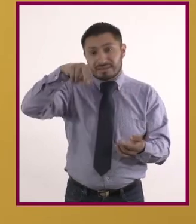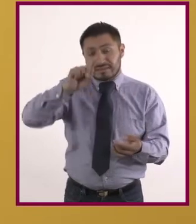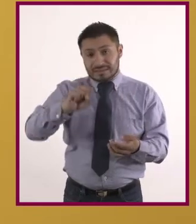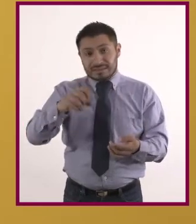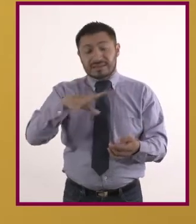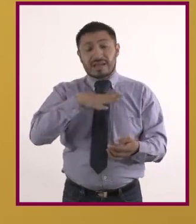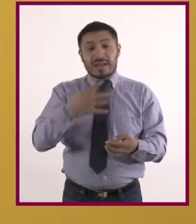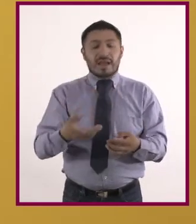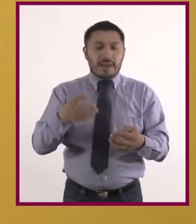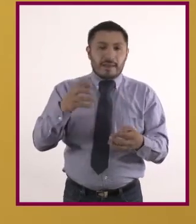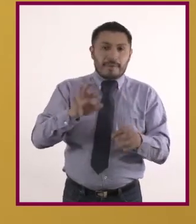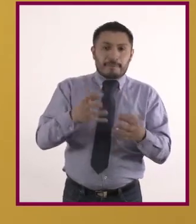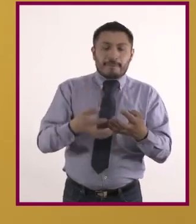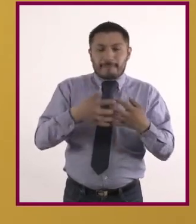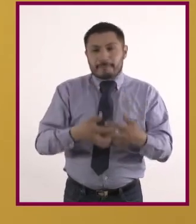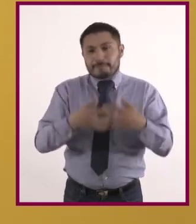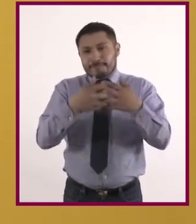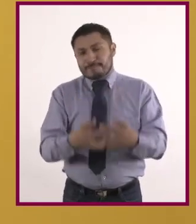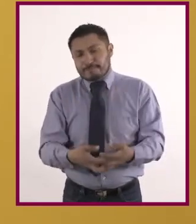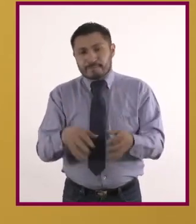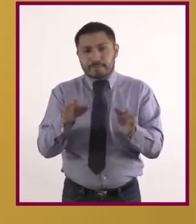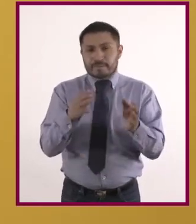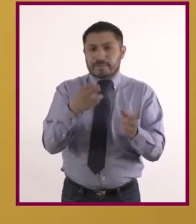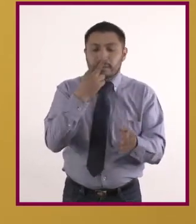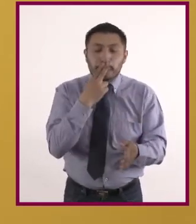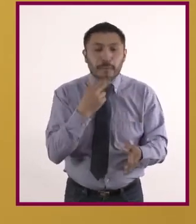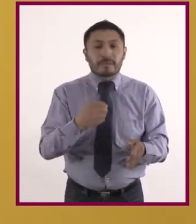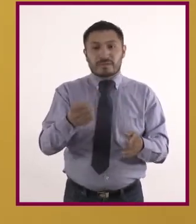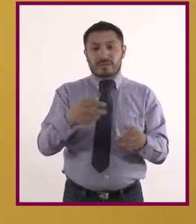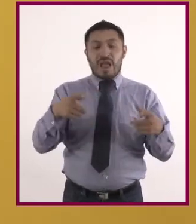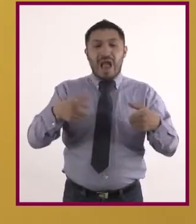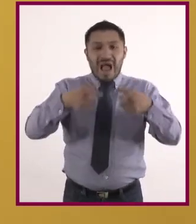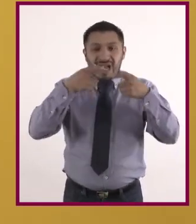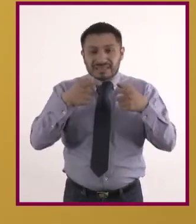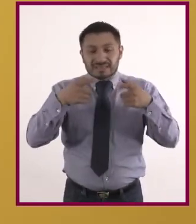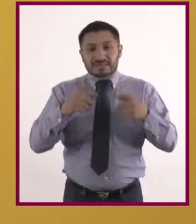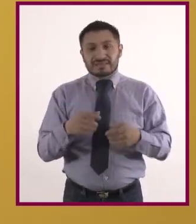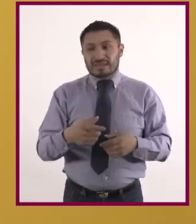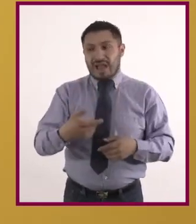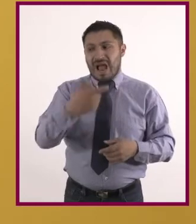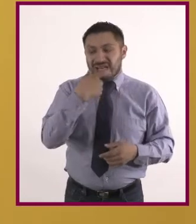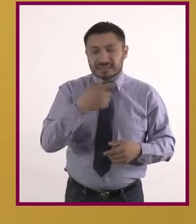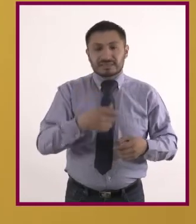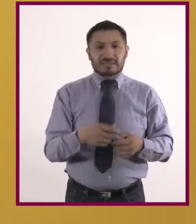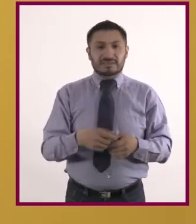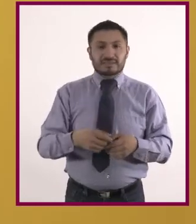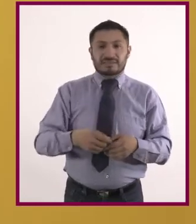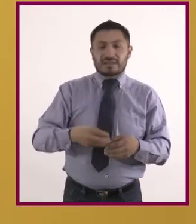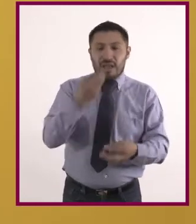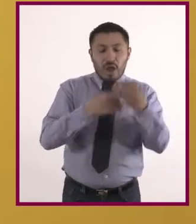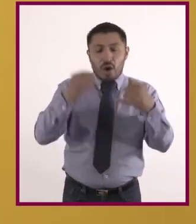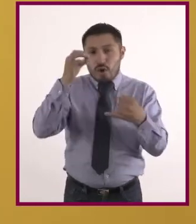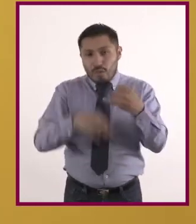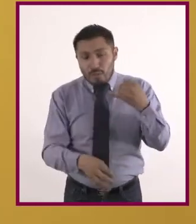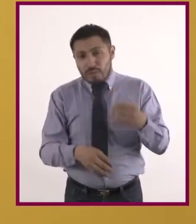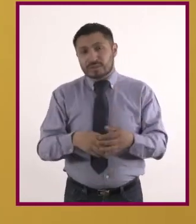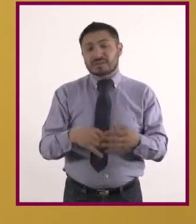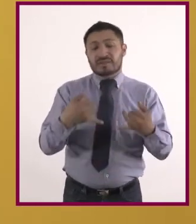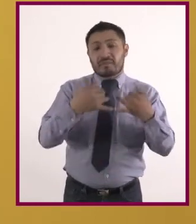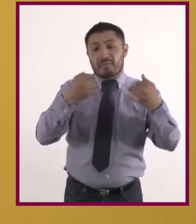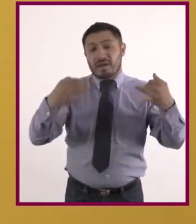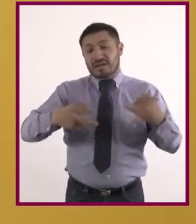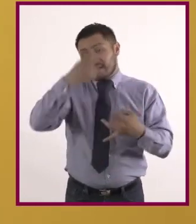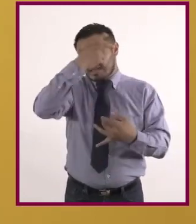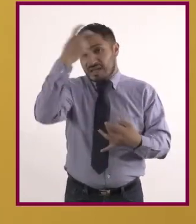industriales encontradas en caramelos, galletas, postres, palomitas de microondas, productos precocidos como pastas,